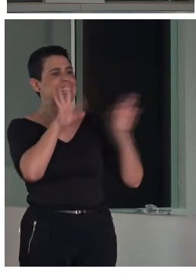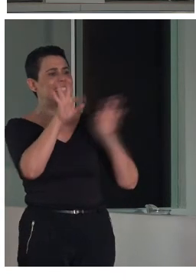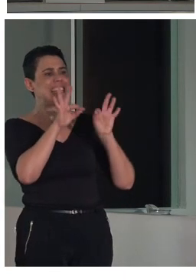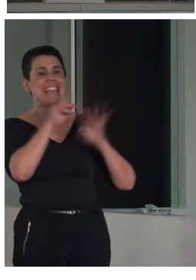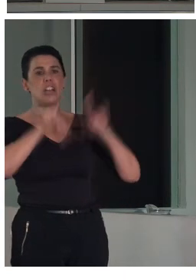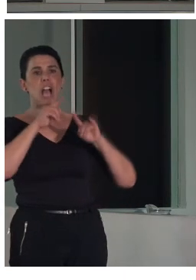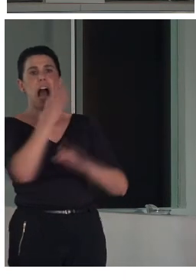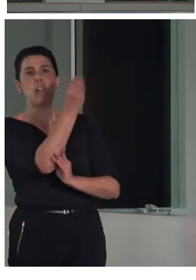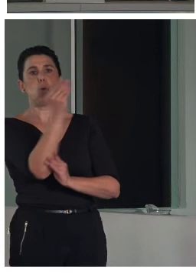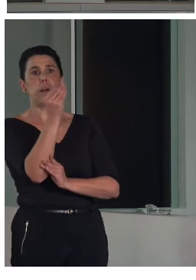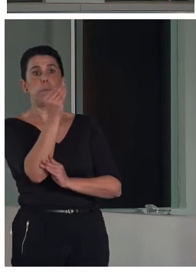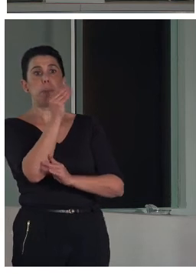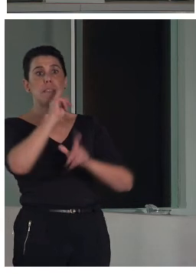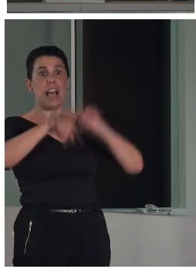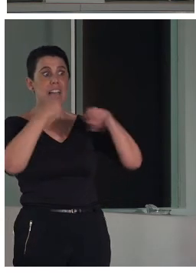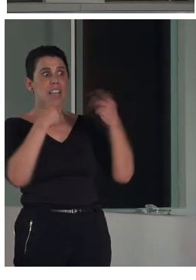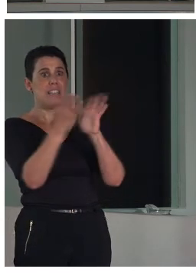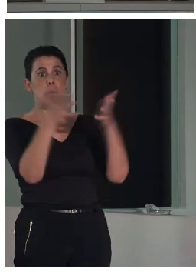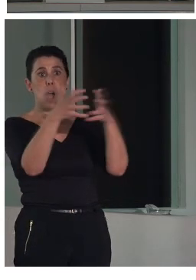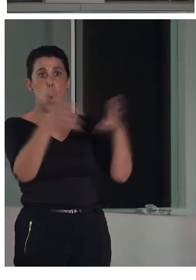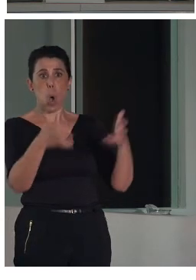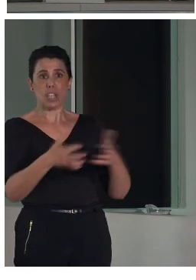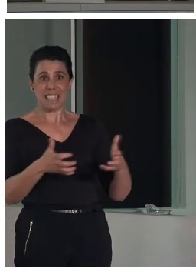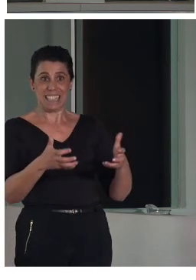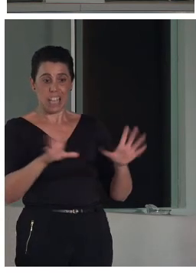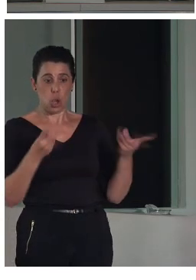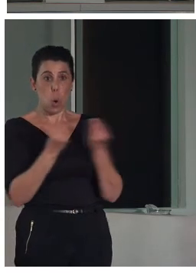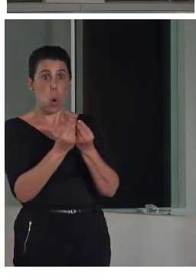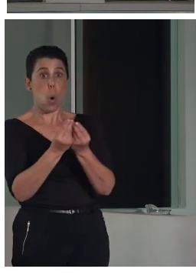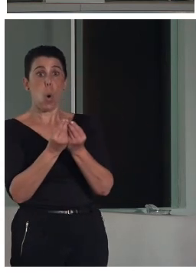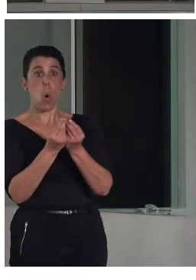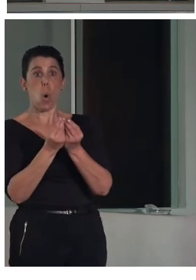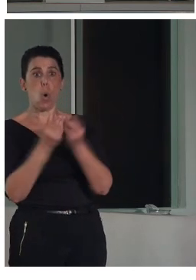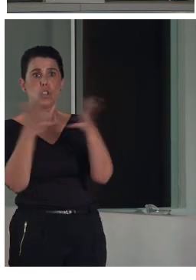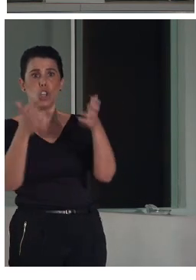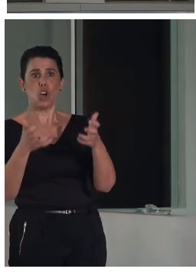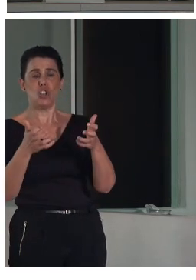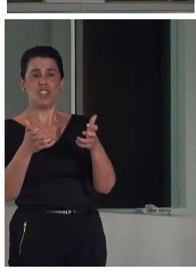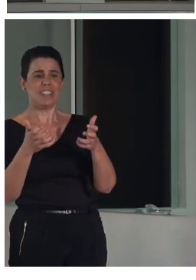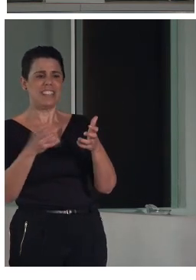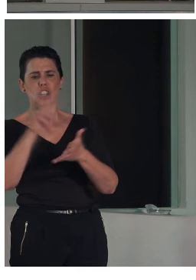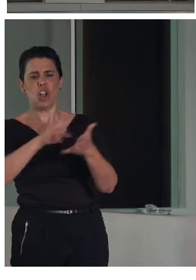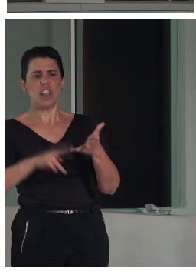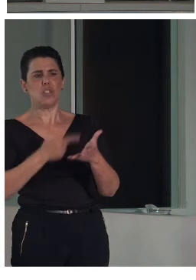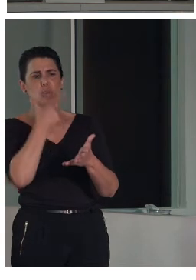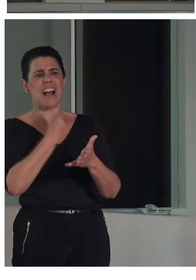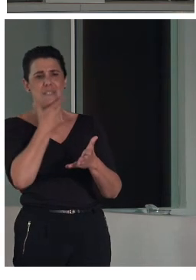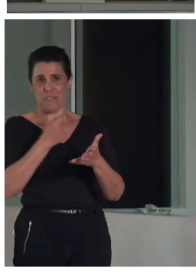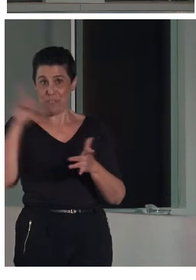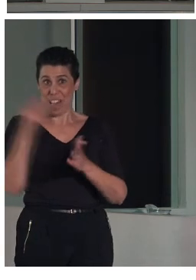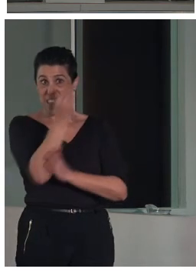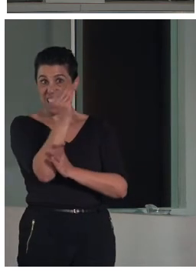un texto desarrollado en el folleto de lectura fácil que le acompaña de esas piezas que están sucintamente citadas.